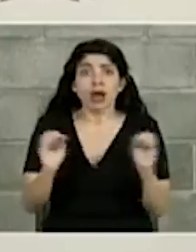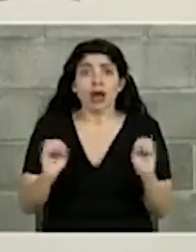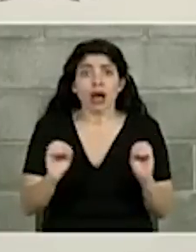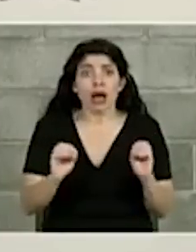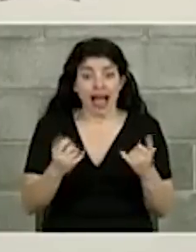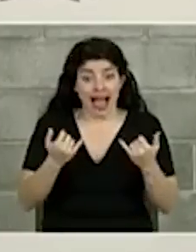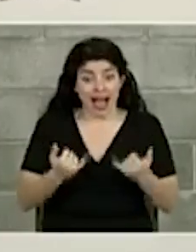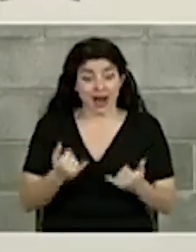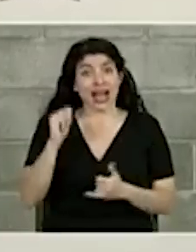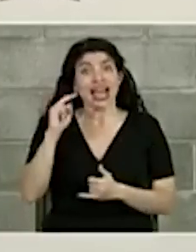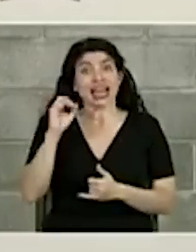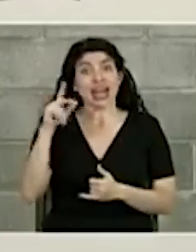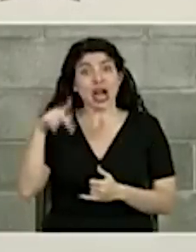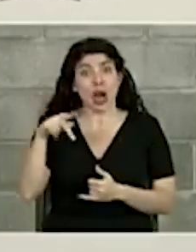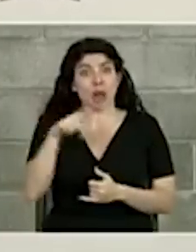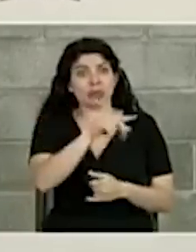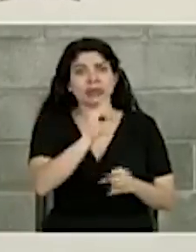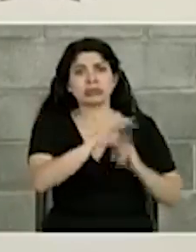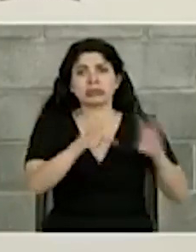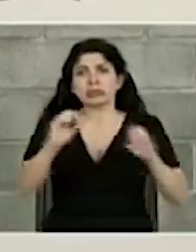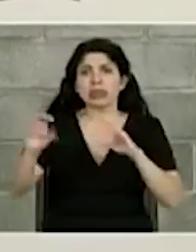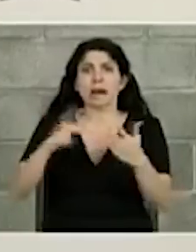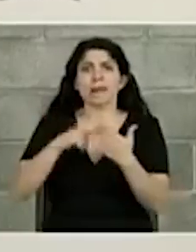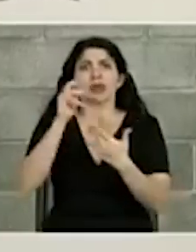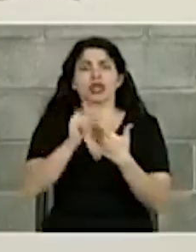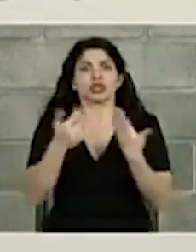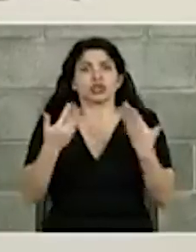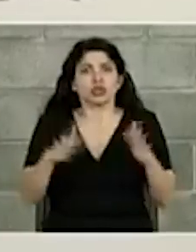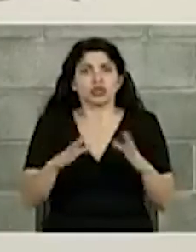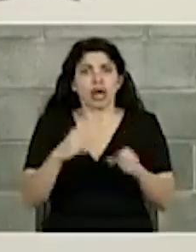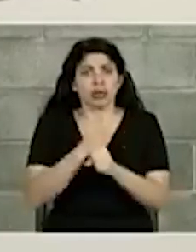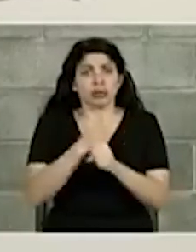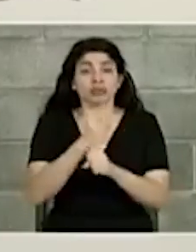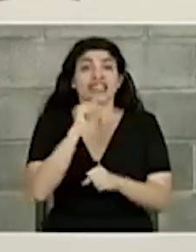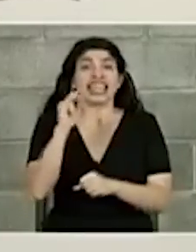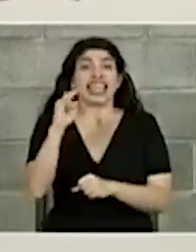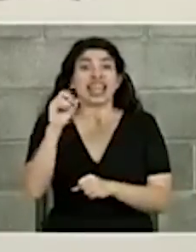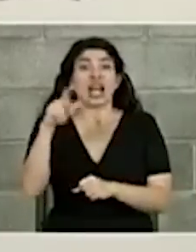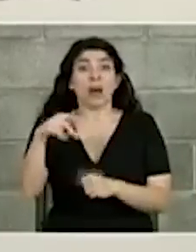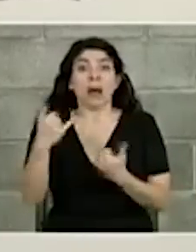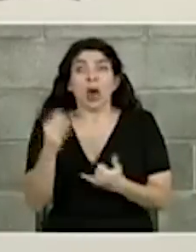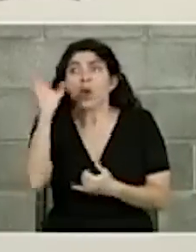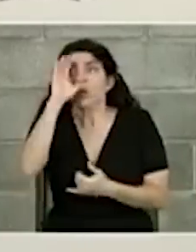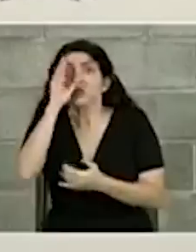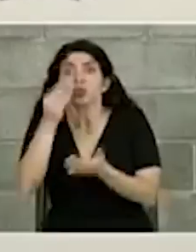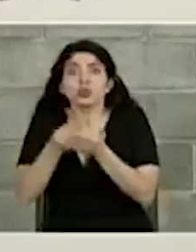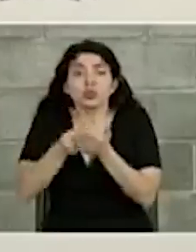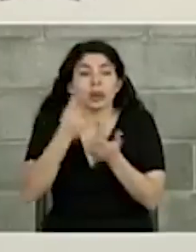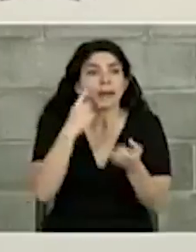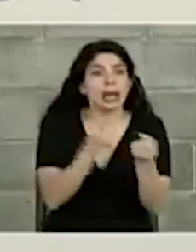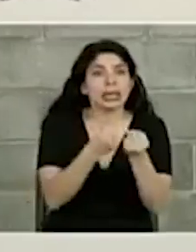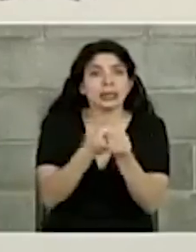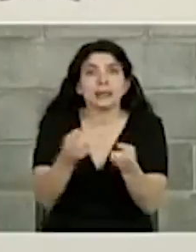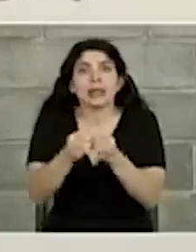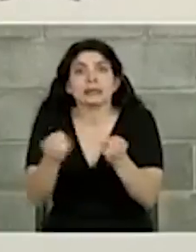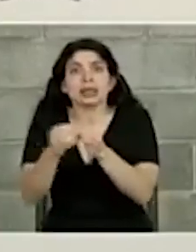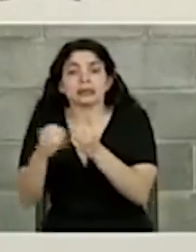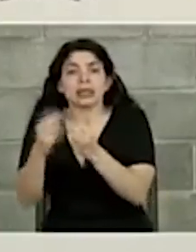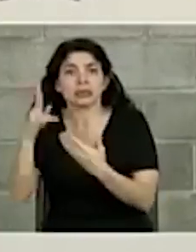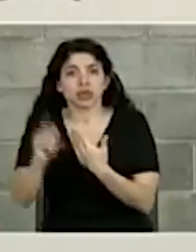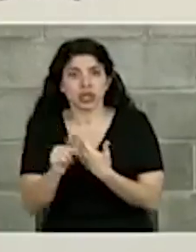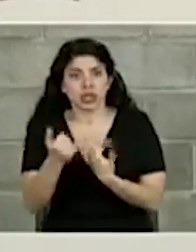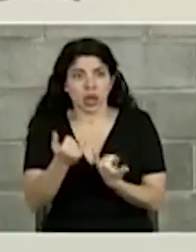Hoy el INCOP todo eso lo tiene en proyectos ya comprometidos, ejecutados. Más bien el INCOP está buscando fuentes de apalancamiento para hacer más proyectos.